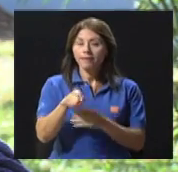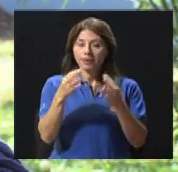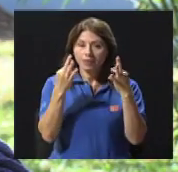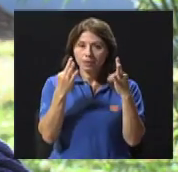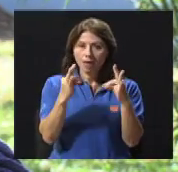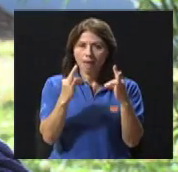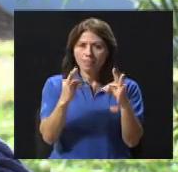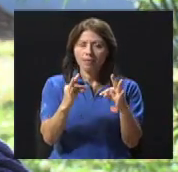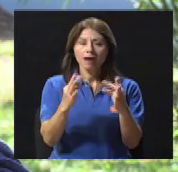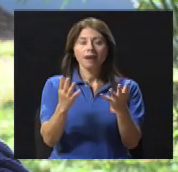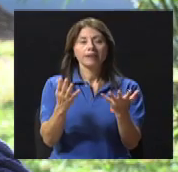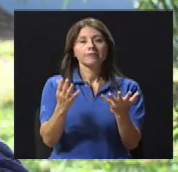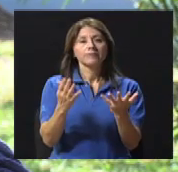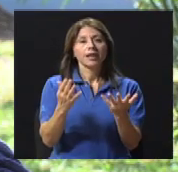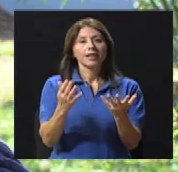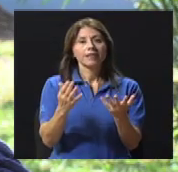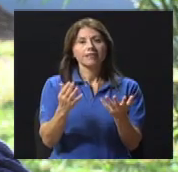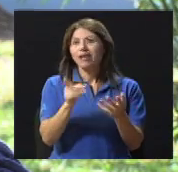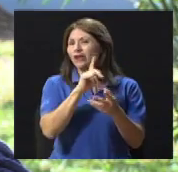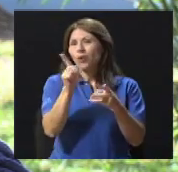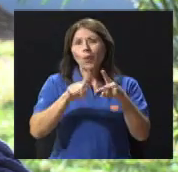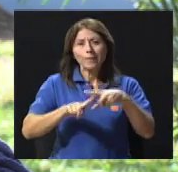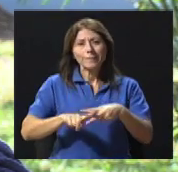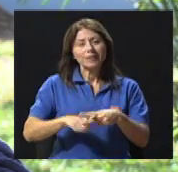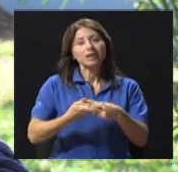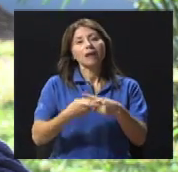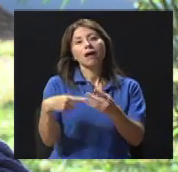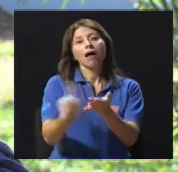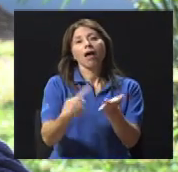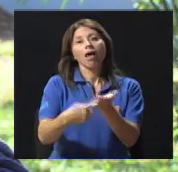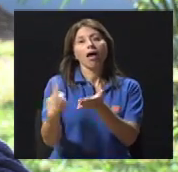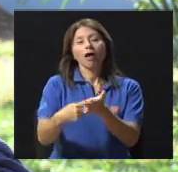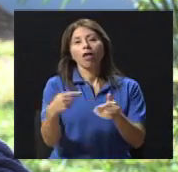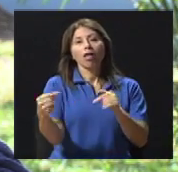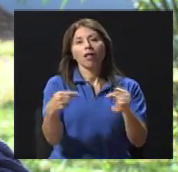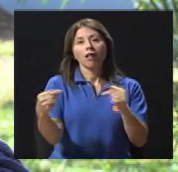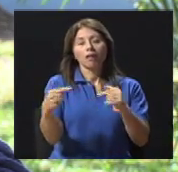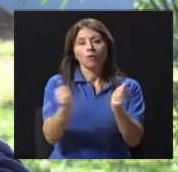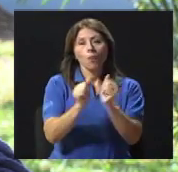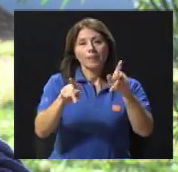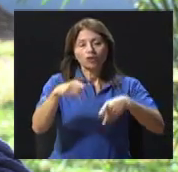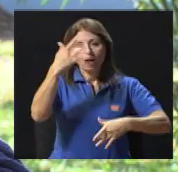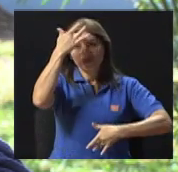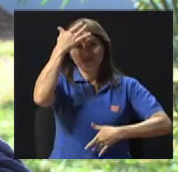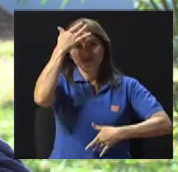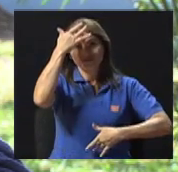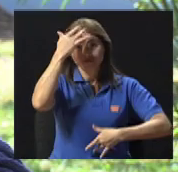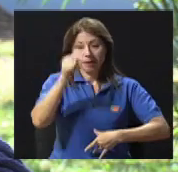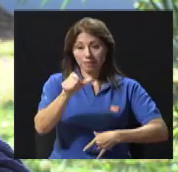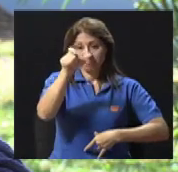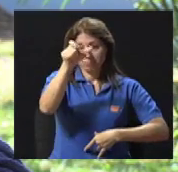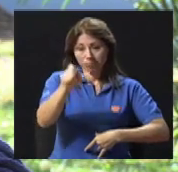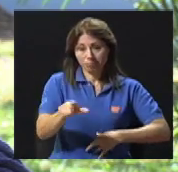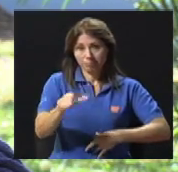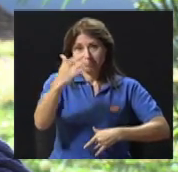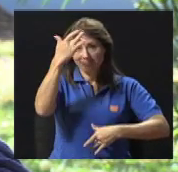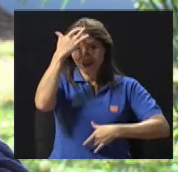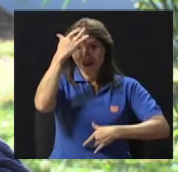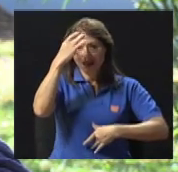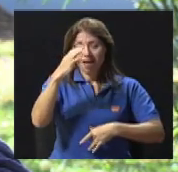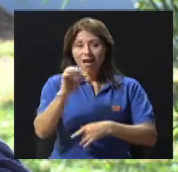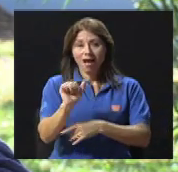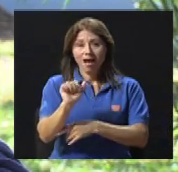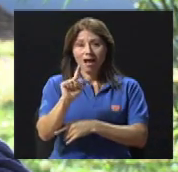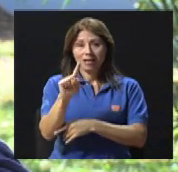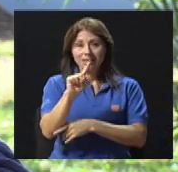enfrascarse en una discusión absurda. ¿qué quiero decir? La persona con Alzheimer está hablando tal vez